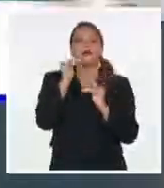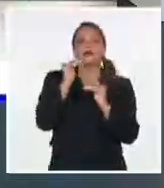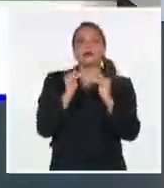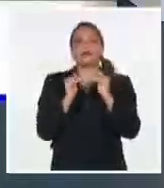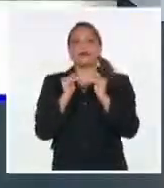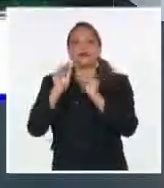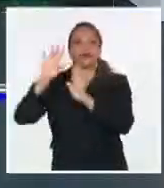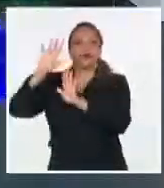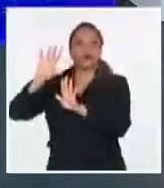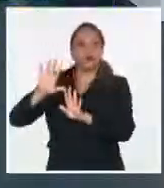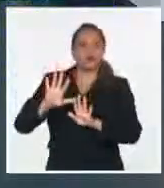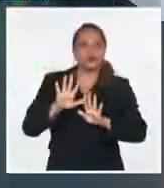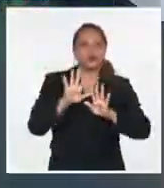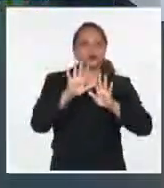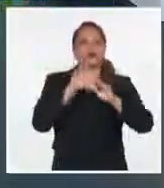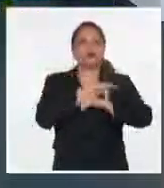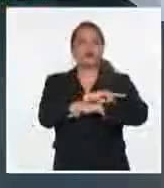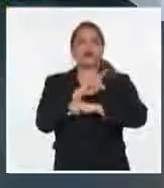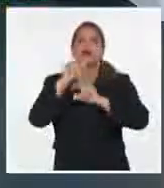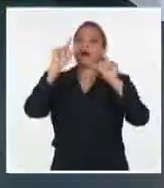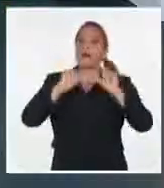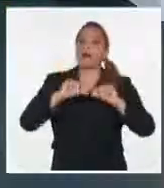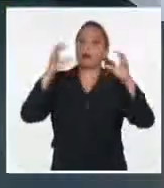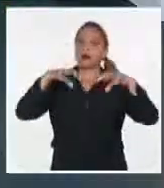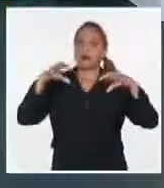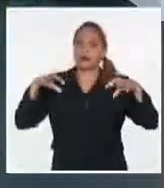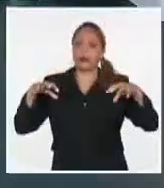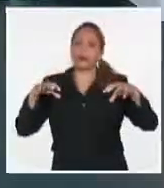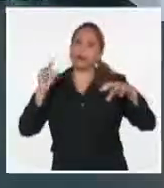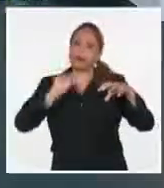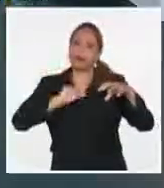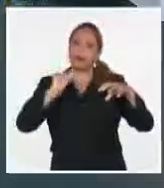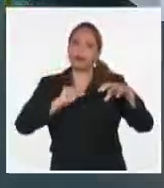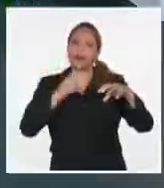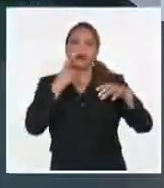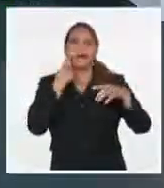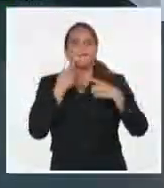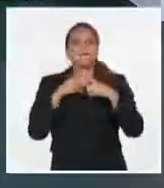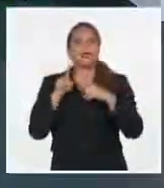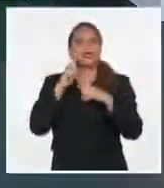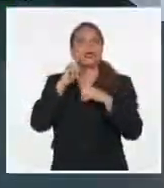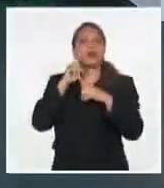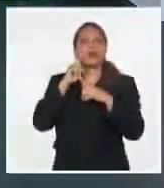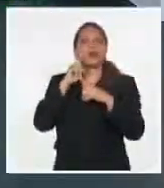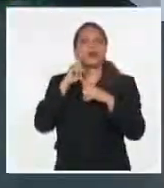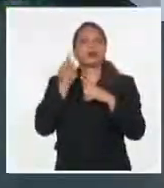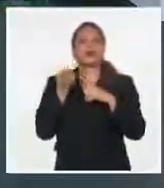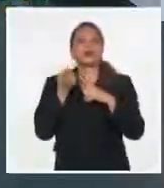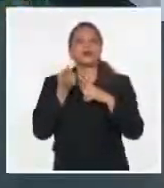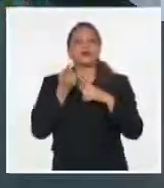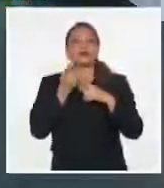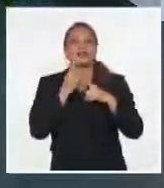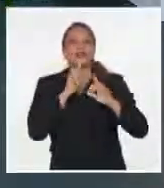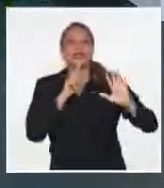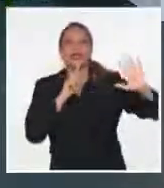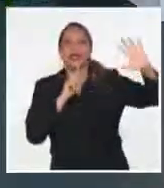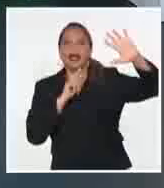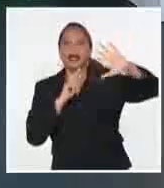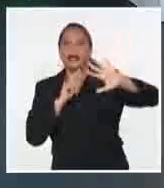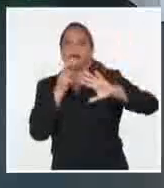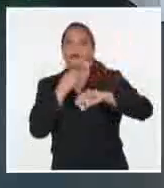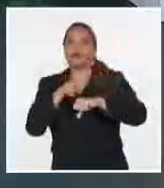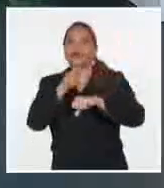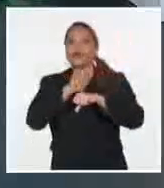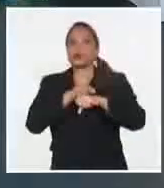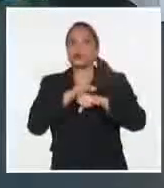sobre Cuba, quiere decir poca lluvia en general sin embargo, fíjense que hay bajas presiones acá en norte de Puerto Rico tenemos